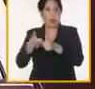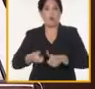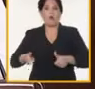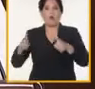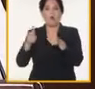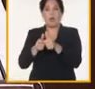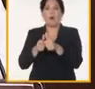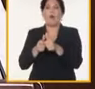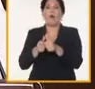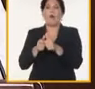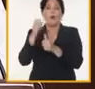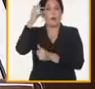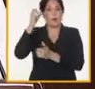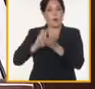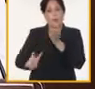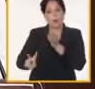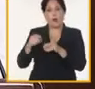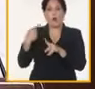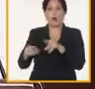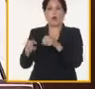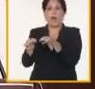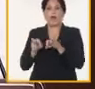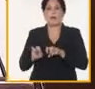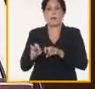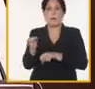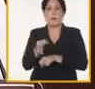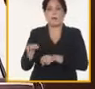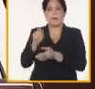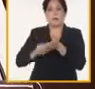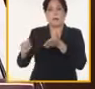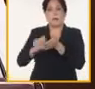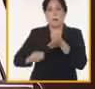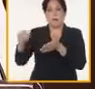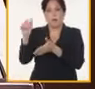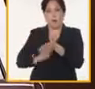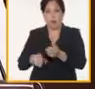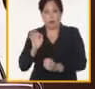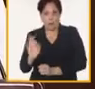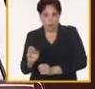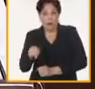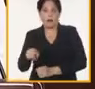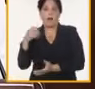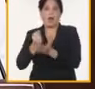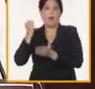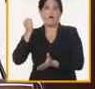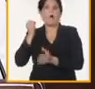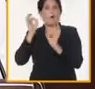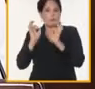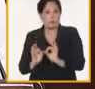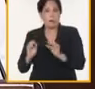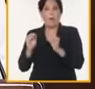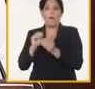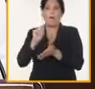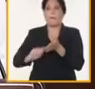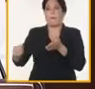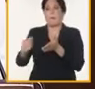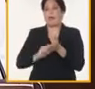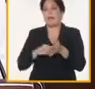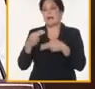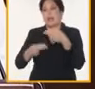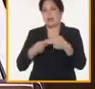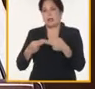gobiernos provinciales y en las asambleas municipales del Poder Popular, fueron aprobados los correspondientes planes de acciones